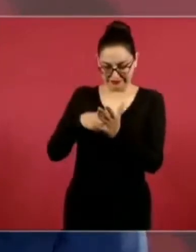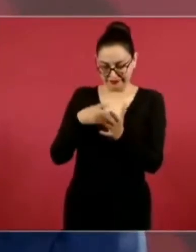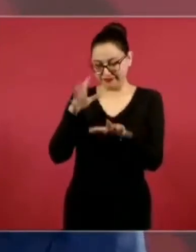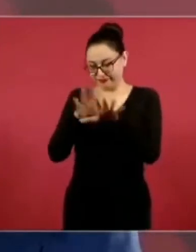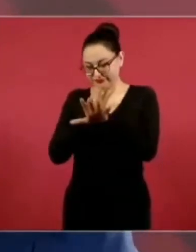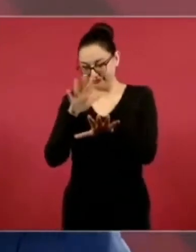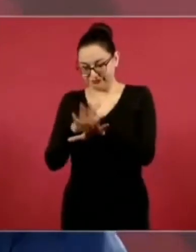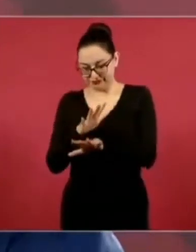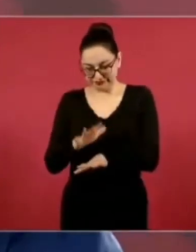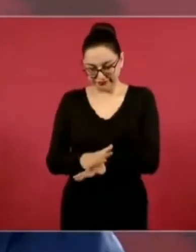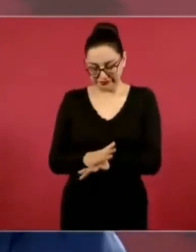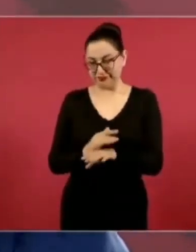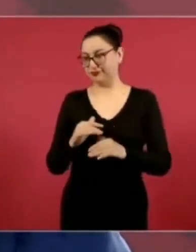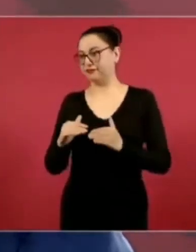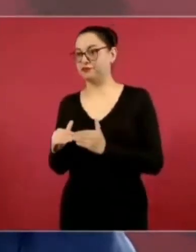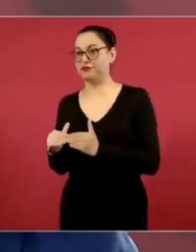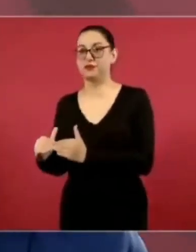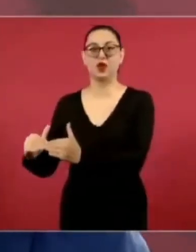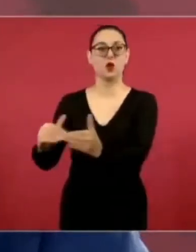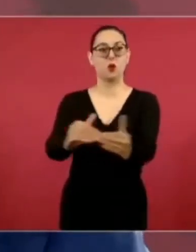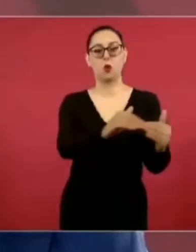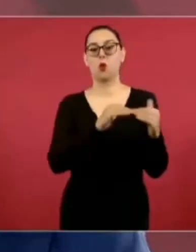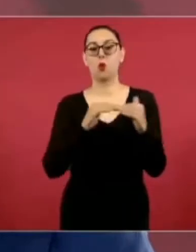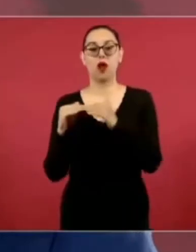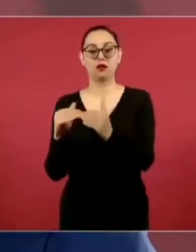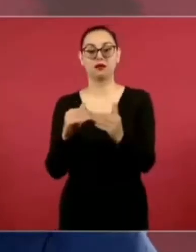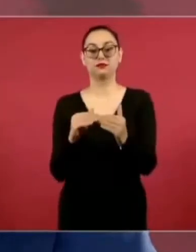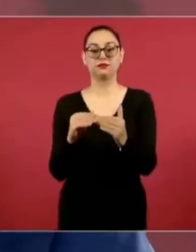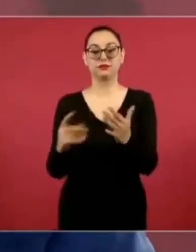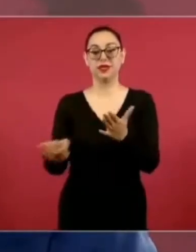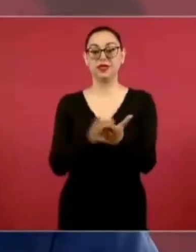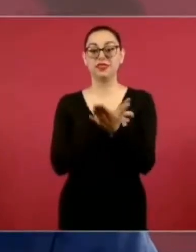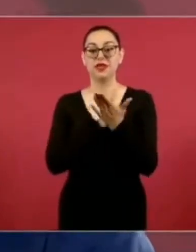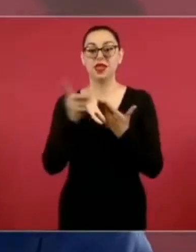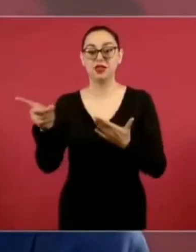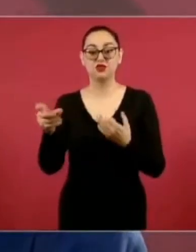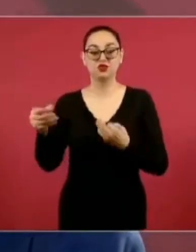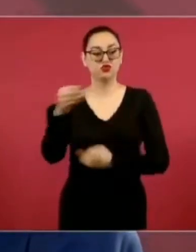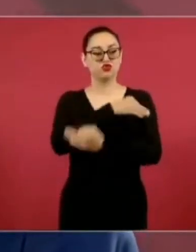los mexicanos, sobre todo los derechos sociales.